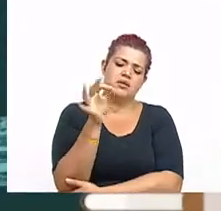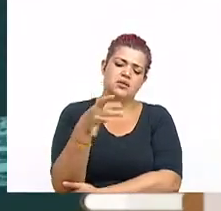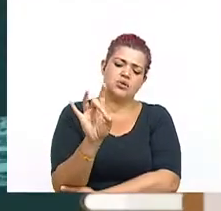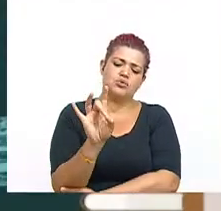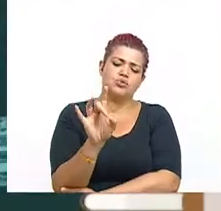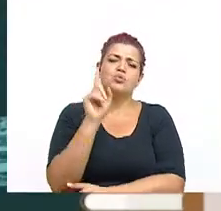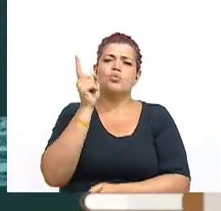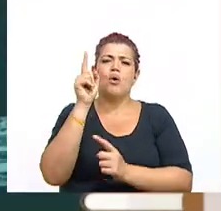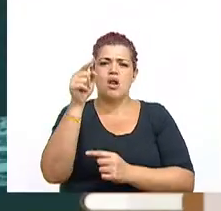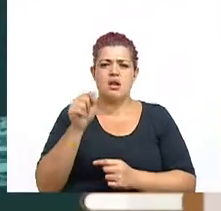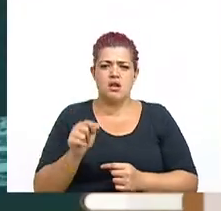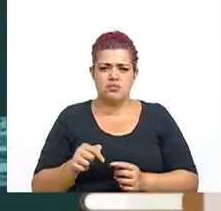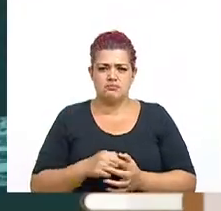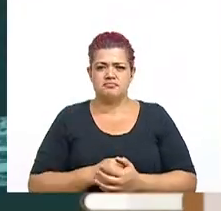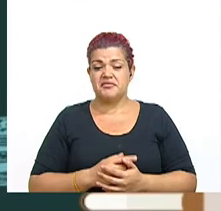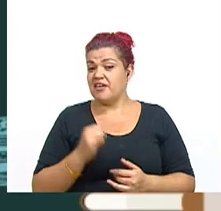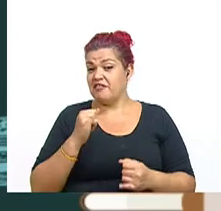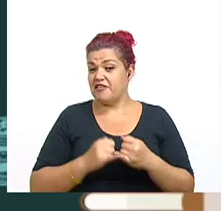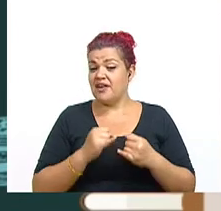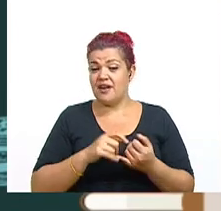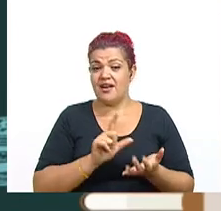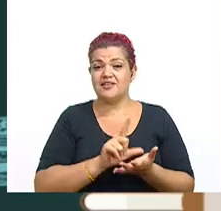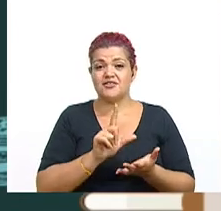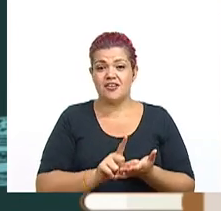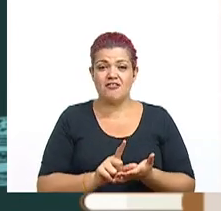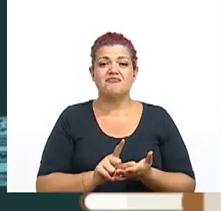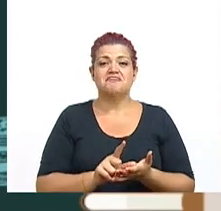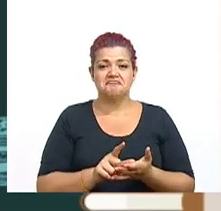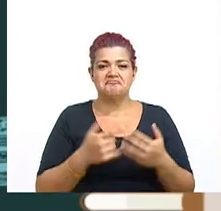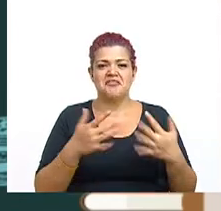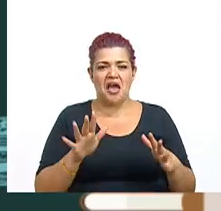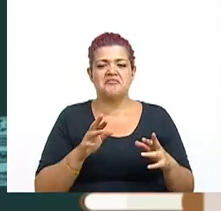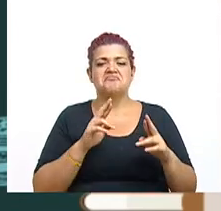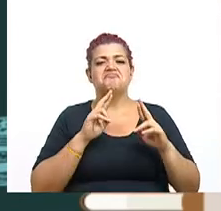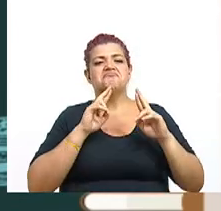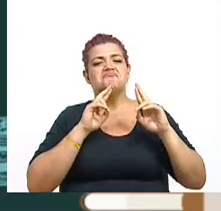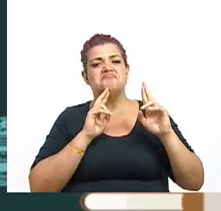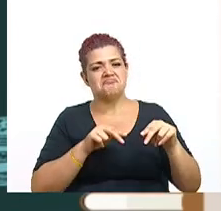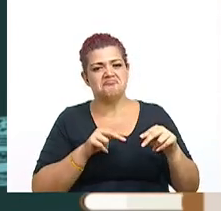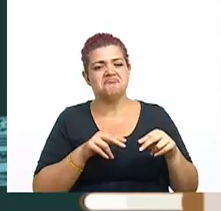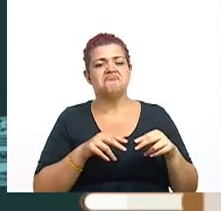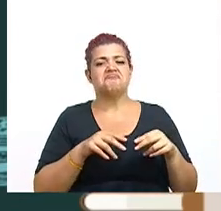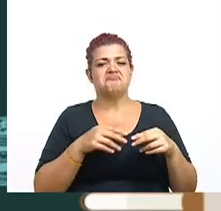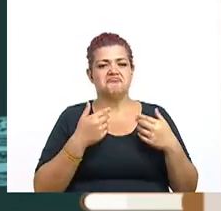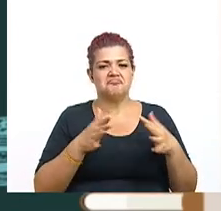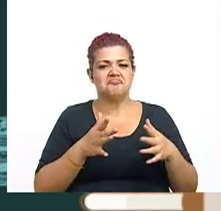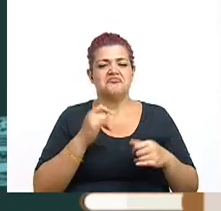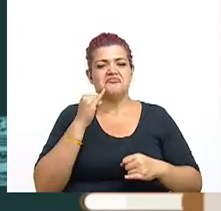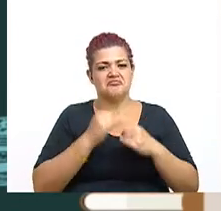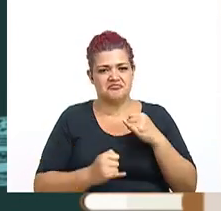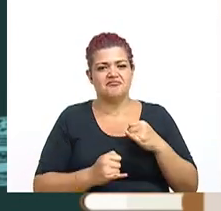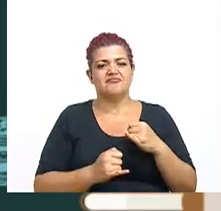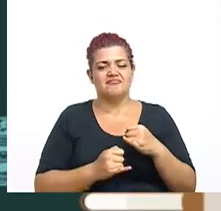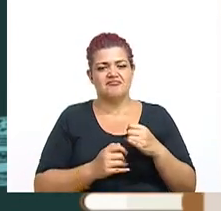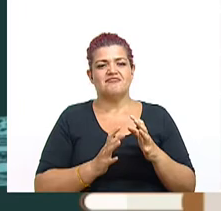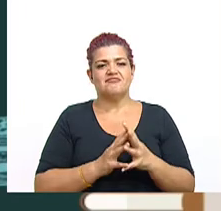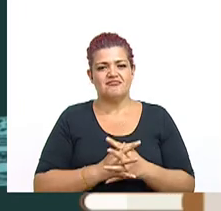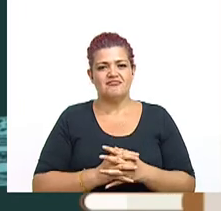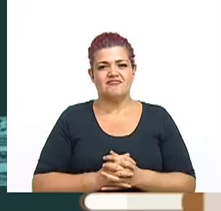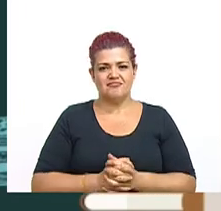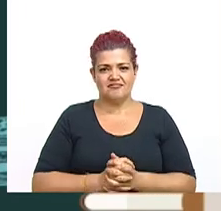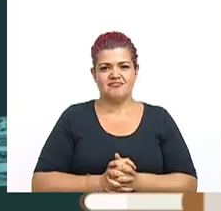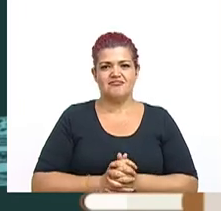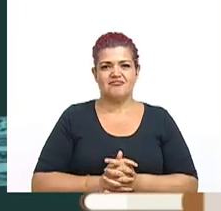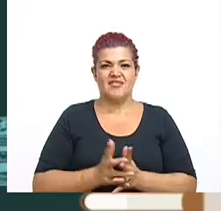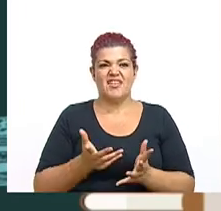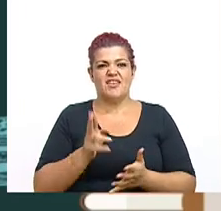18. Al final de la lección vamos a tratar, o vamos a tratar, no, vamos a ilucidar esa trivia con respecto